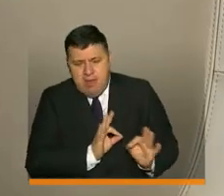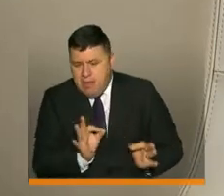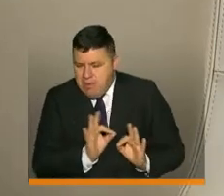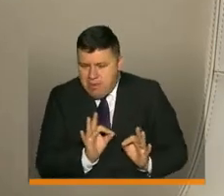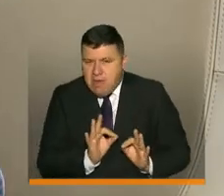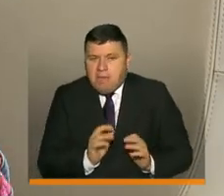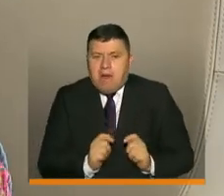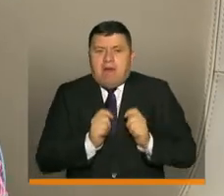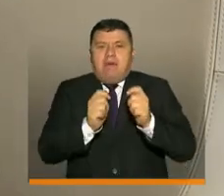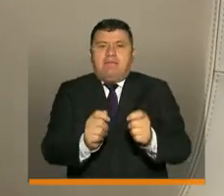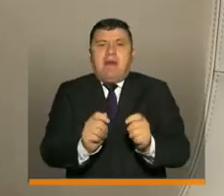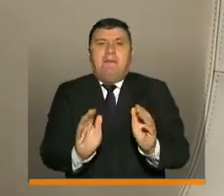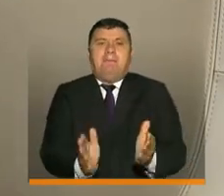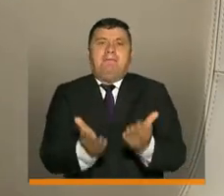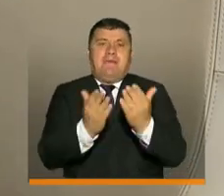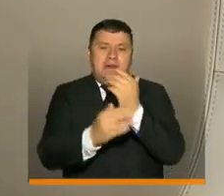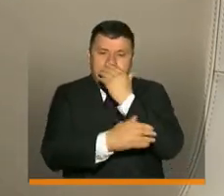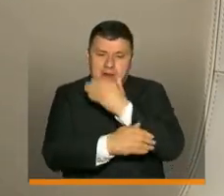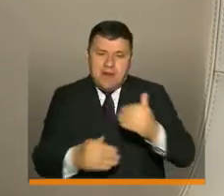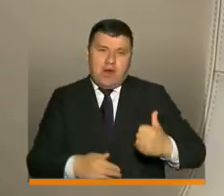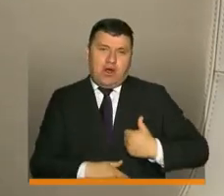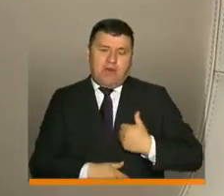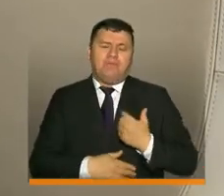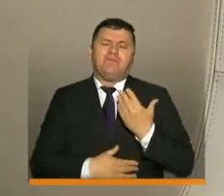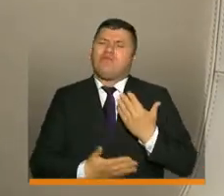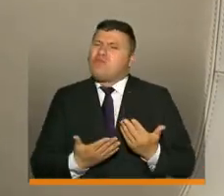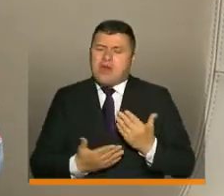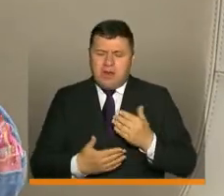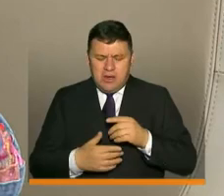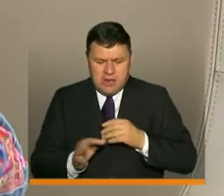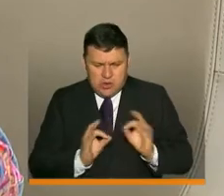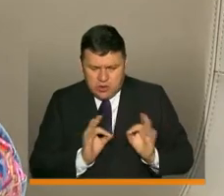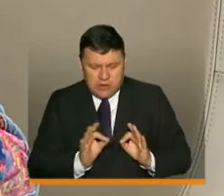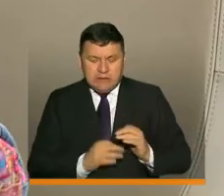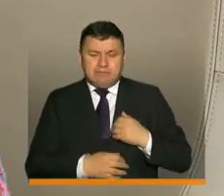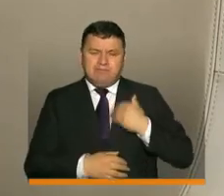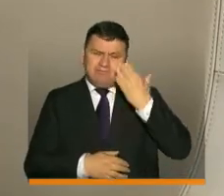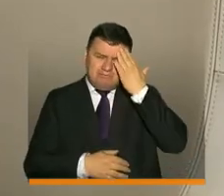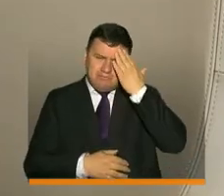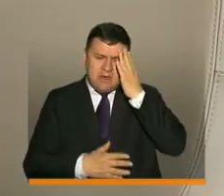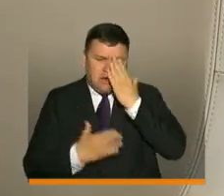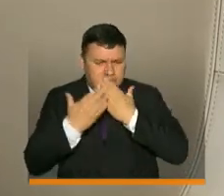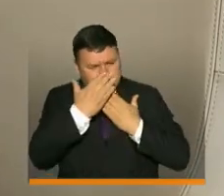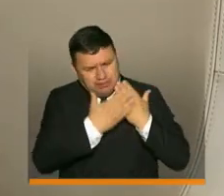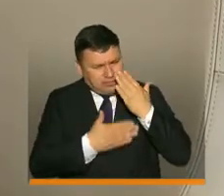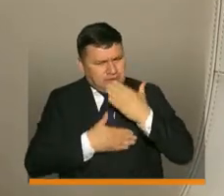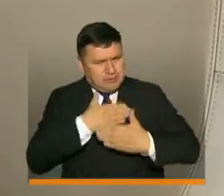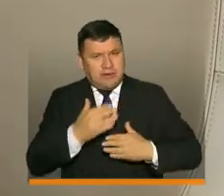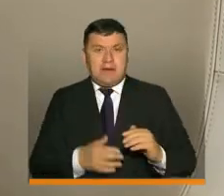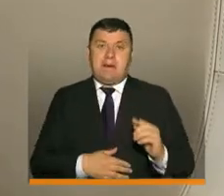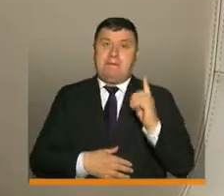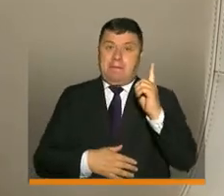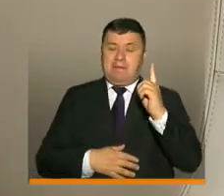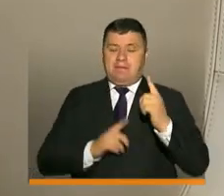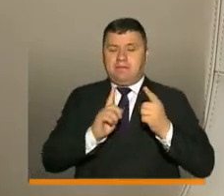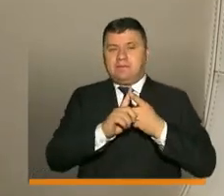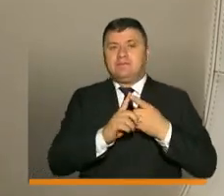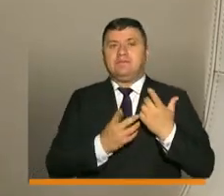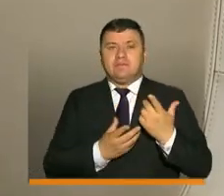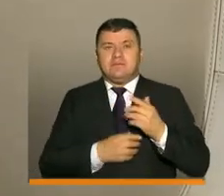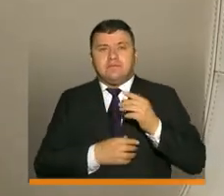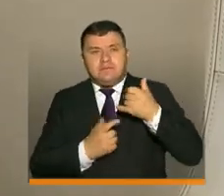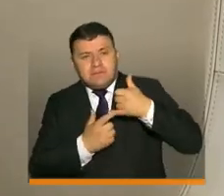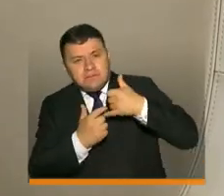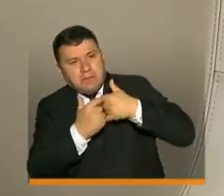las mejores condiciones a los niños y a los jóvenes. ¿Cuáles son las variables que siempre están en evaluación? La primera, la política